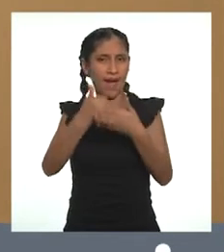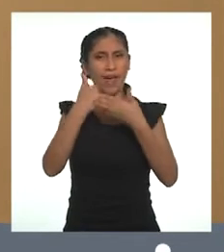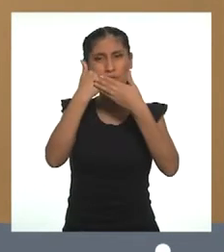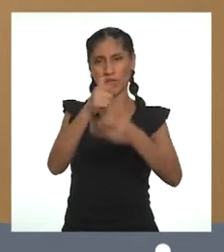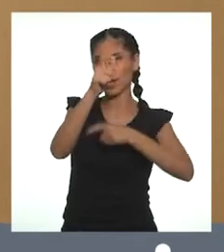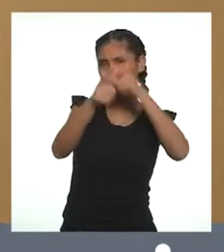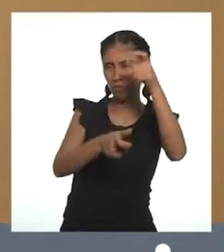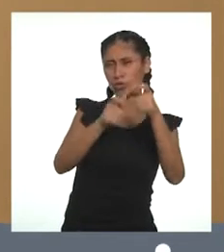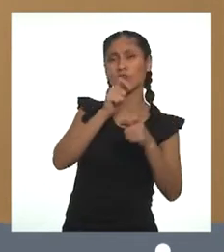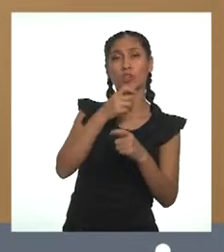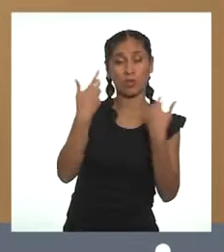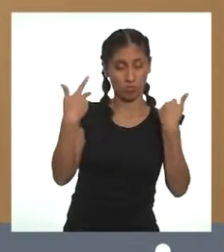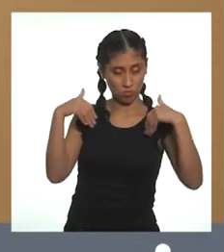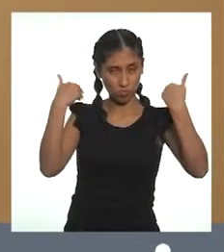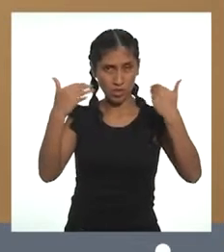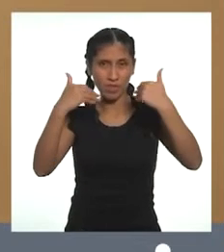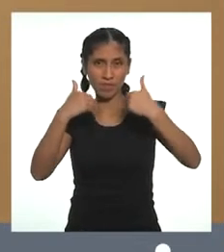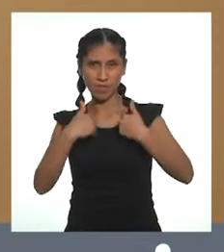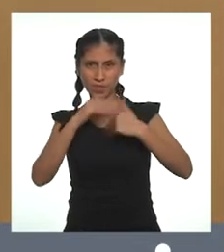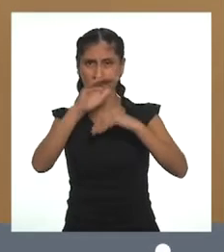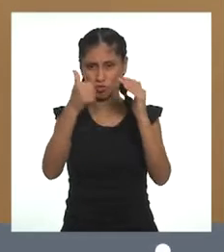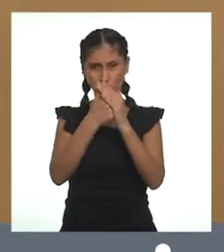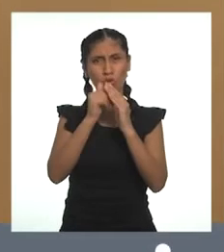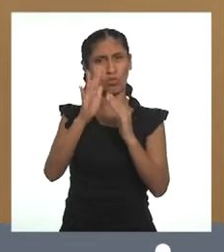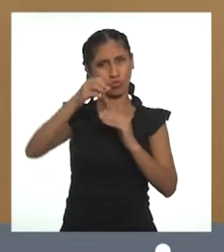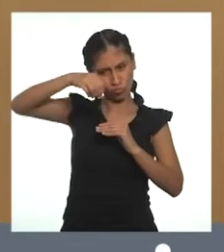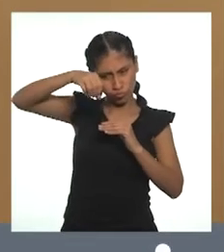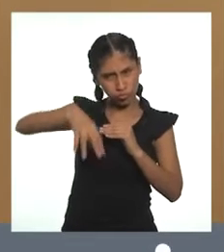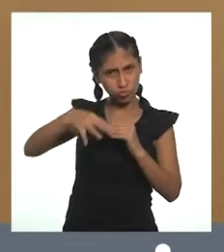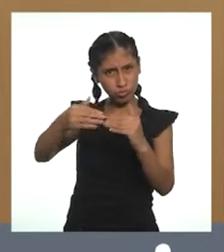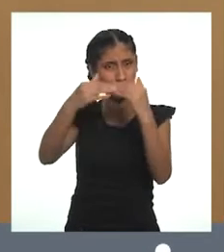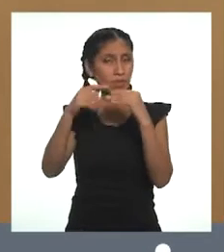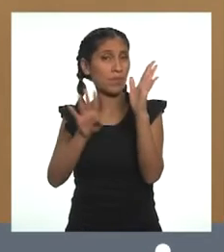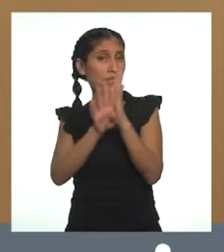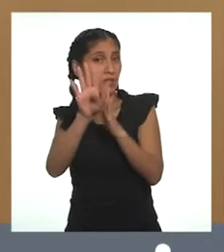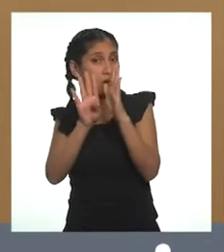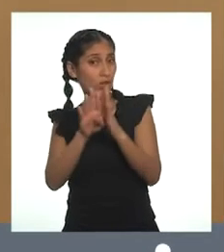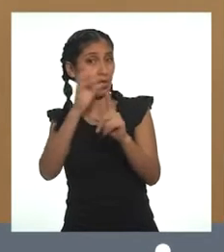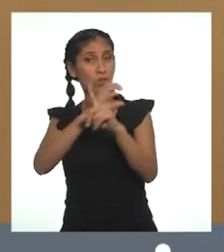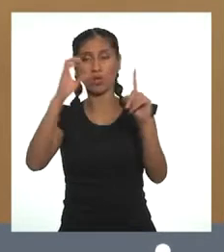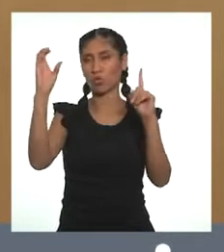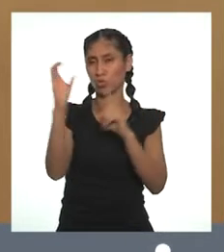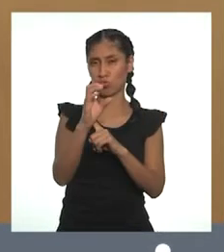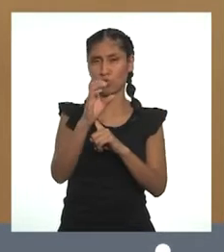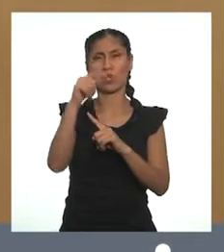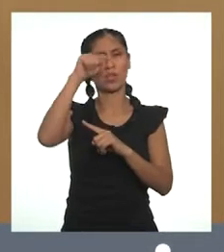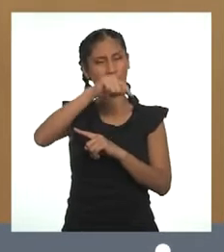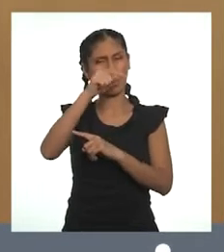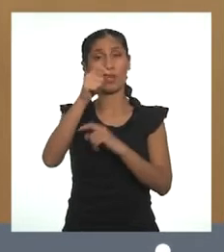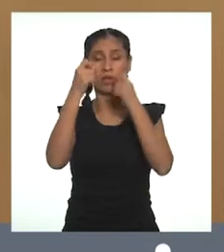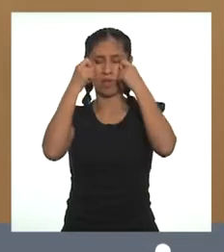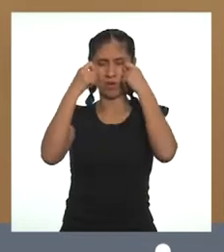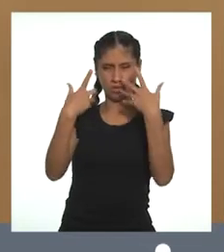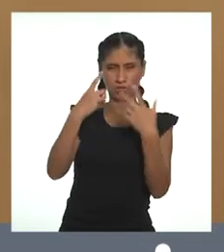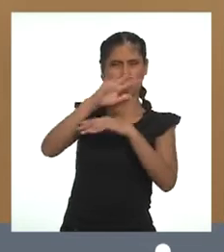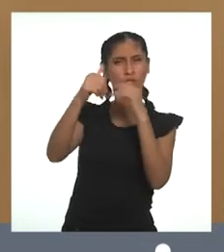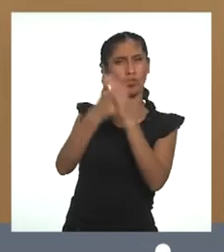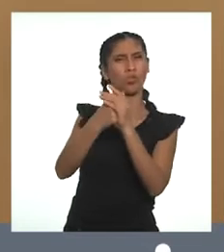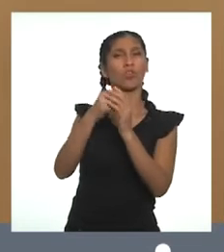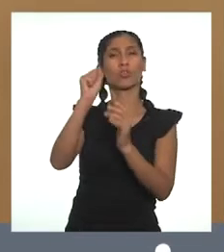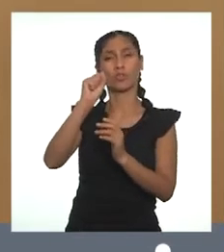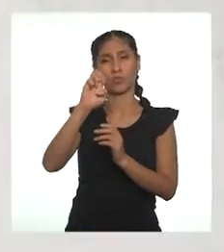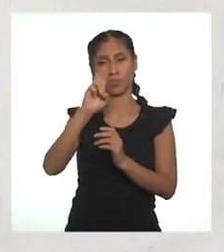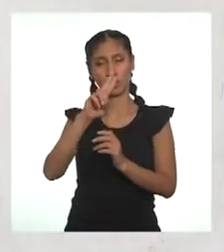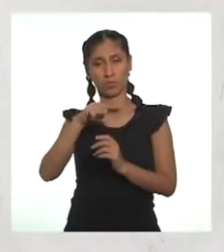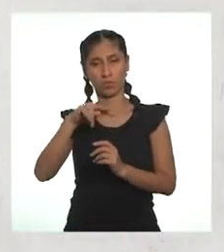sostenible con eficiencia técnica, desarrollar una cultura ciudadana de valoración de los servicios de